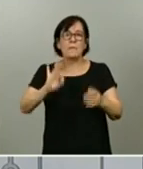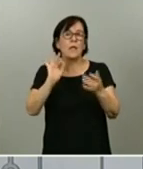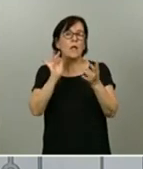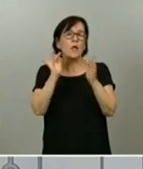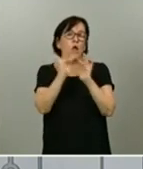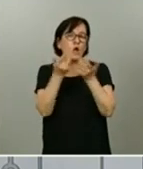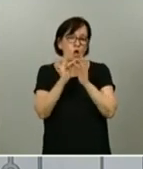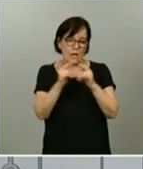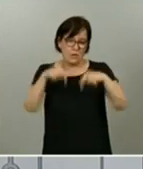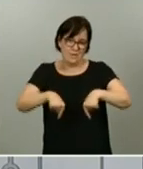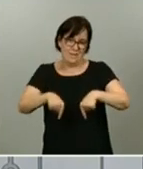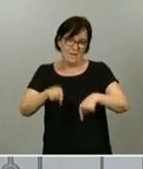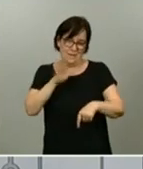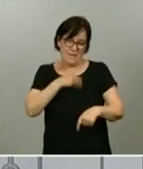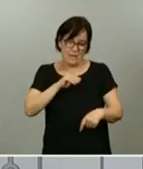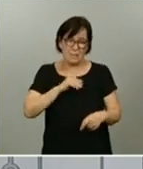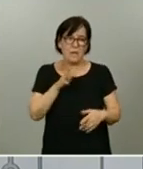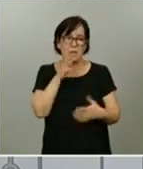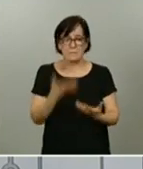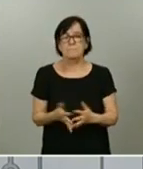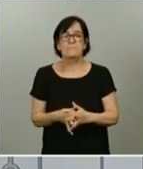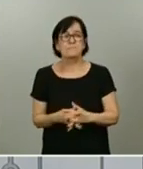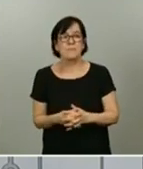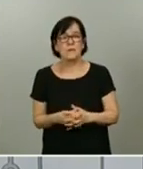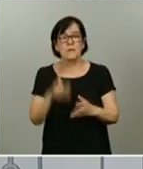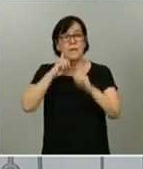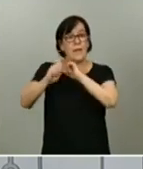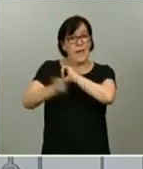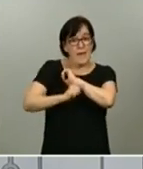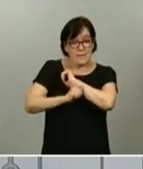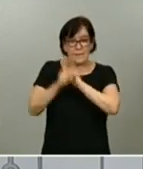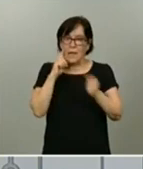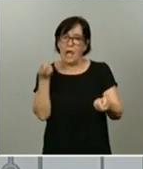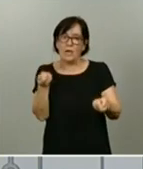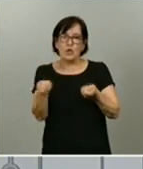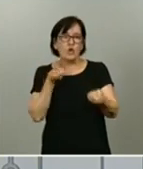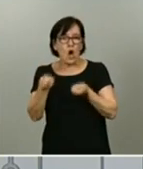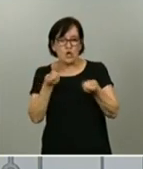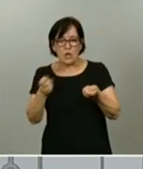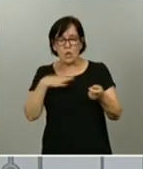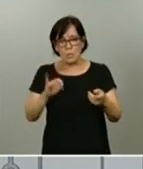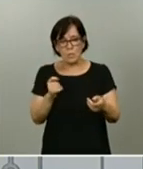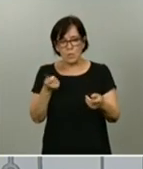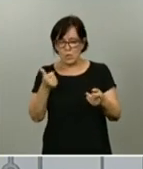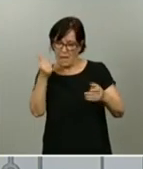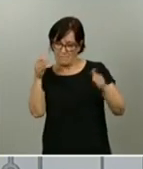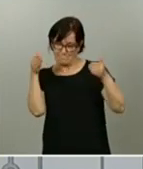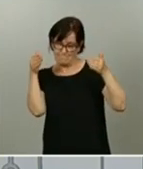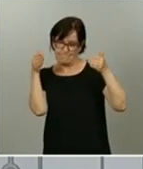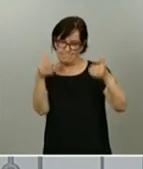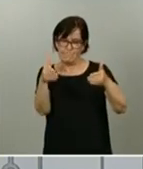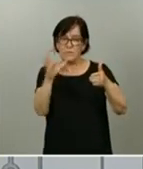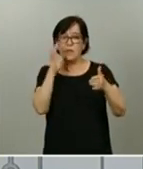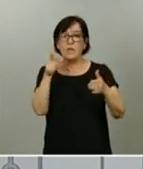territorio. Por lo tanto, las estrategias de control van a ir trasladando su foco del control local,